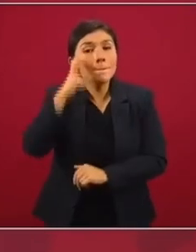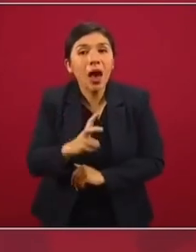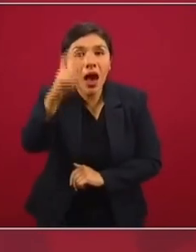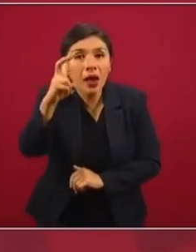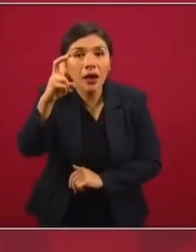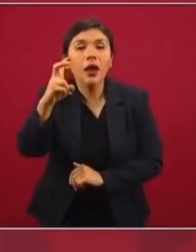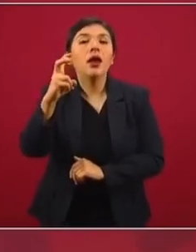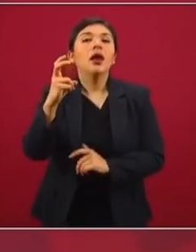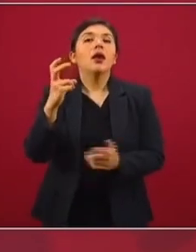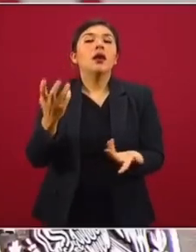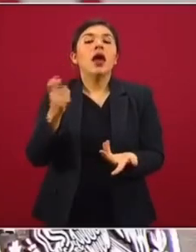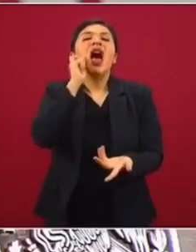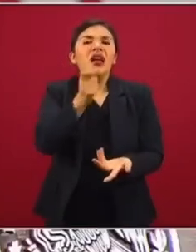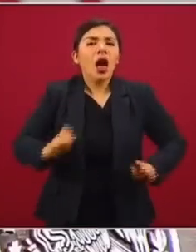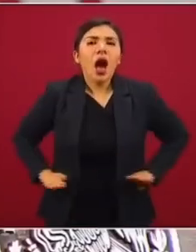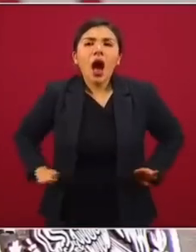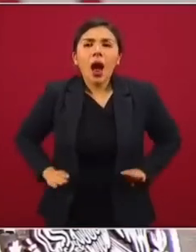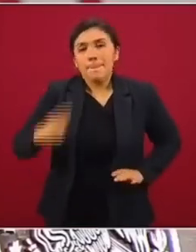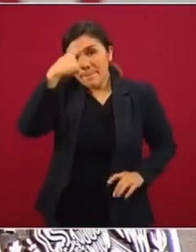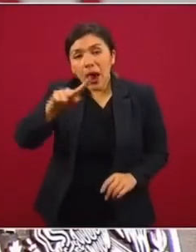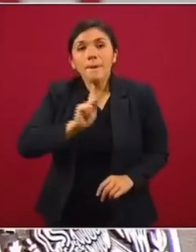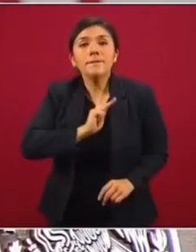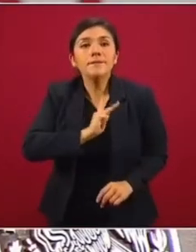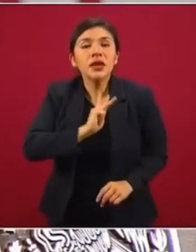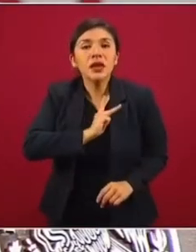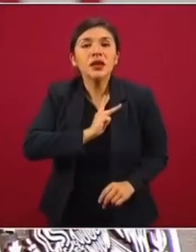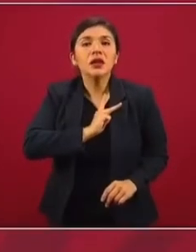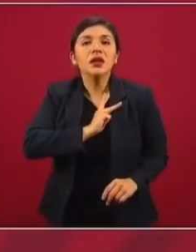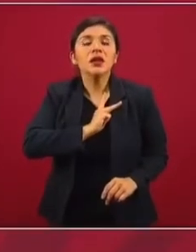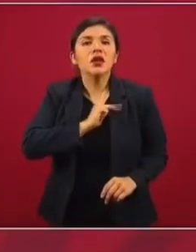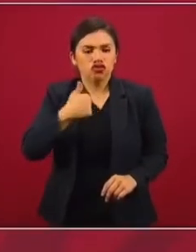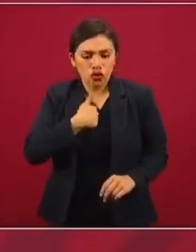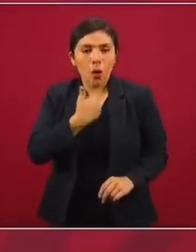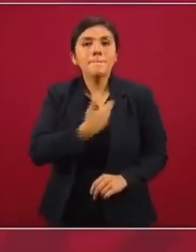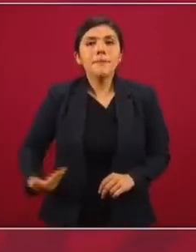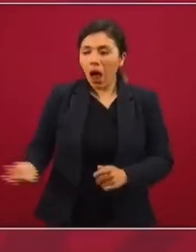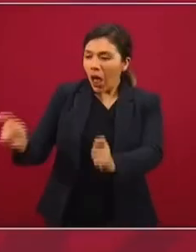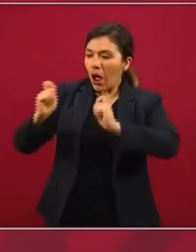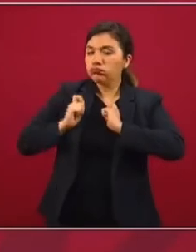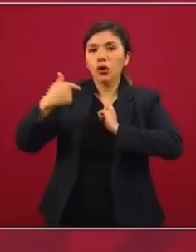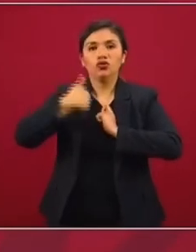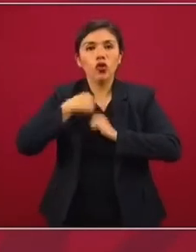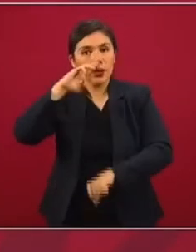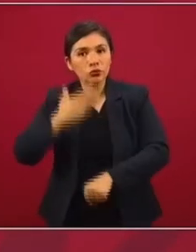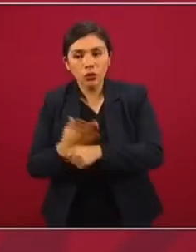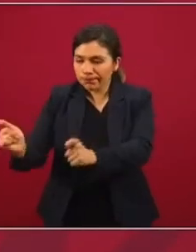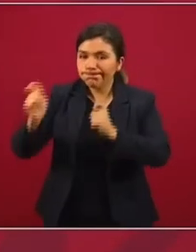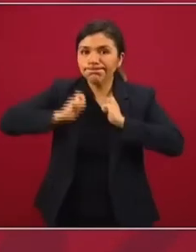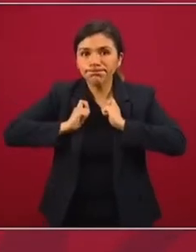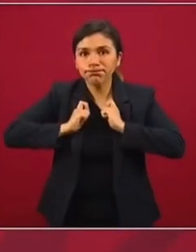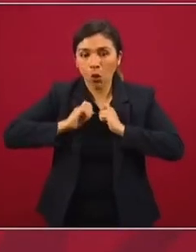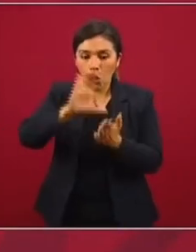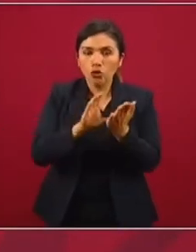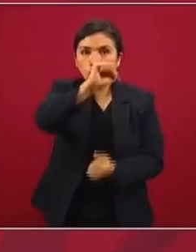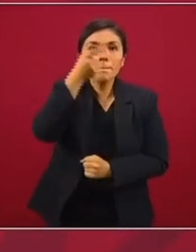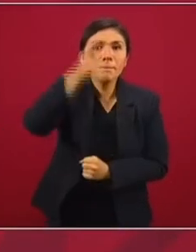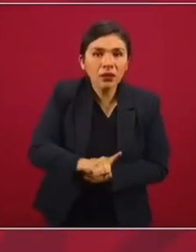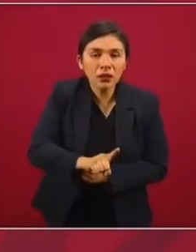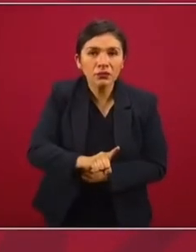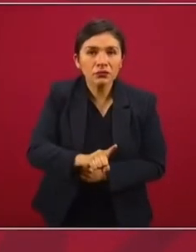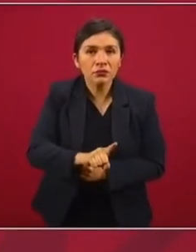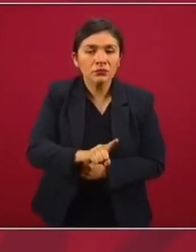que tiene que ver con mis facultades que me da, que me otorga la constitución